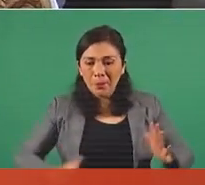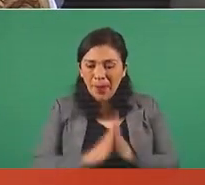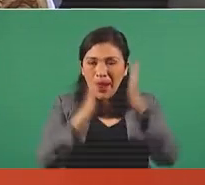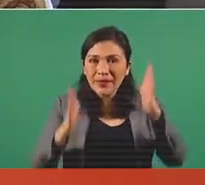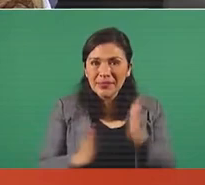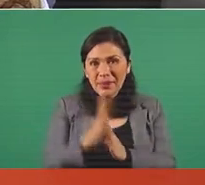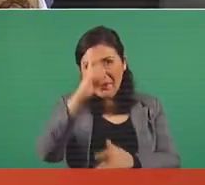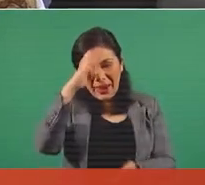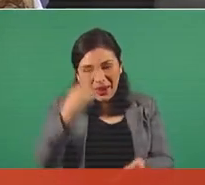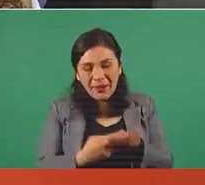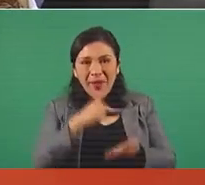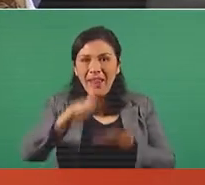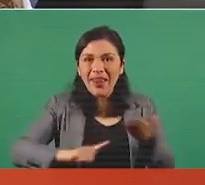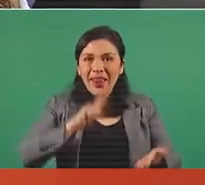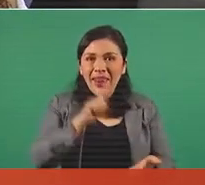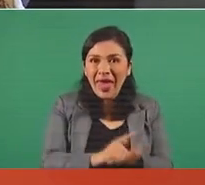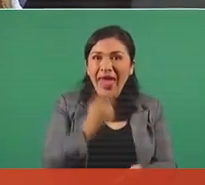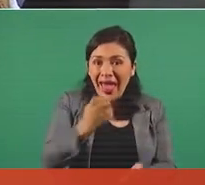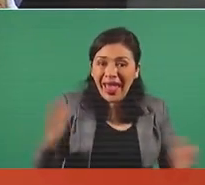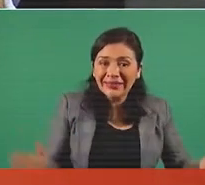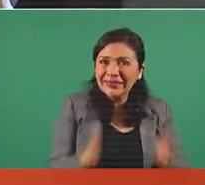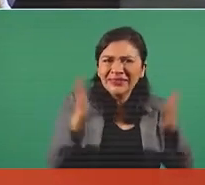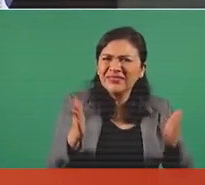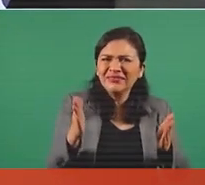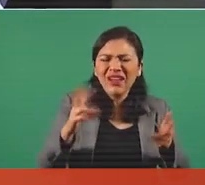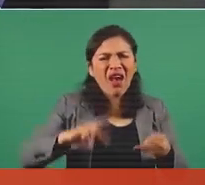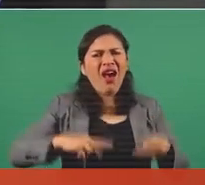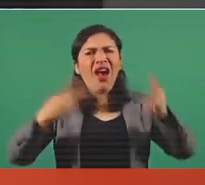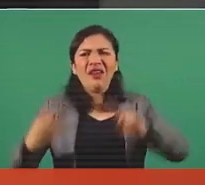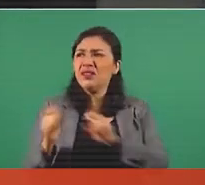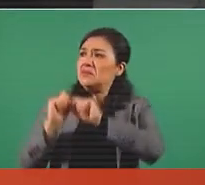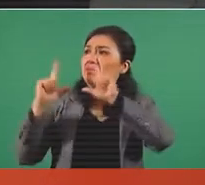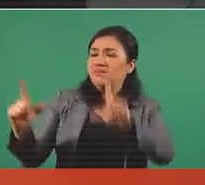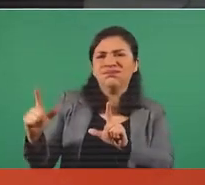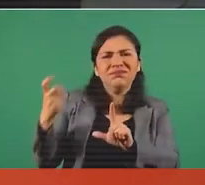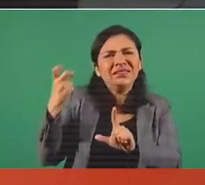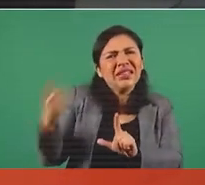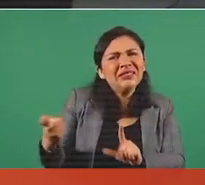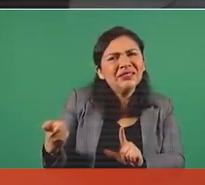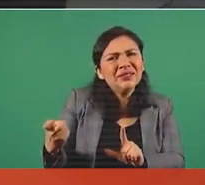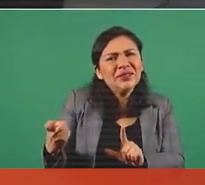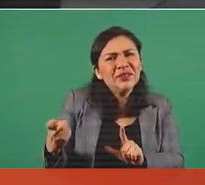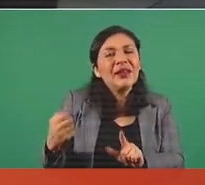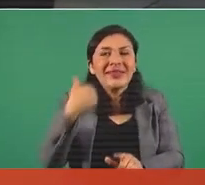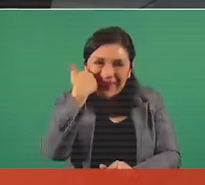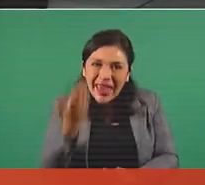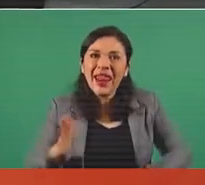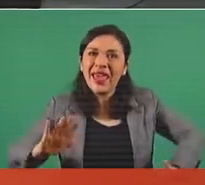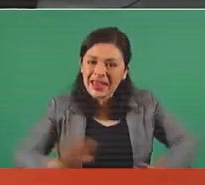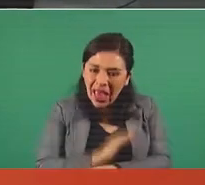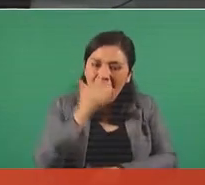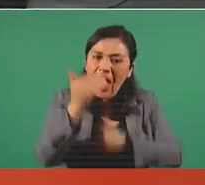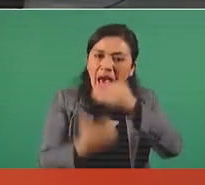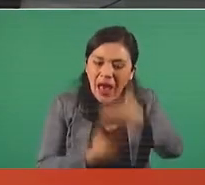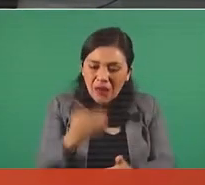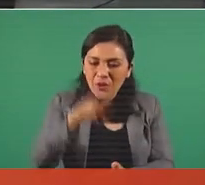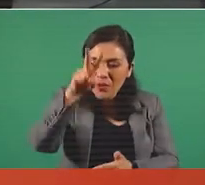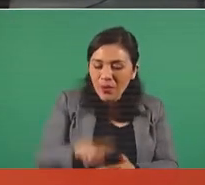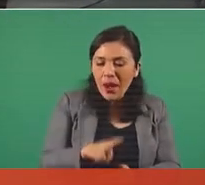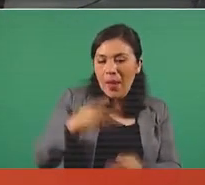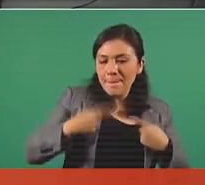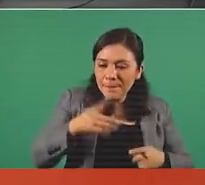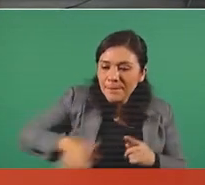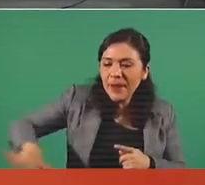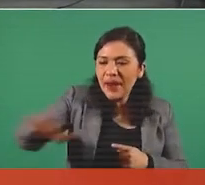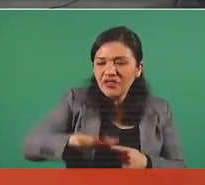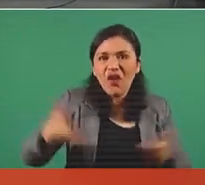para que avancemos y que sea el pueblo o el que siempre